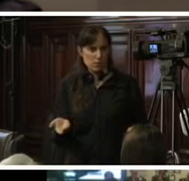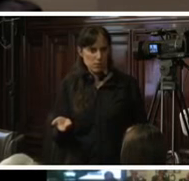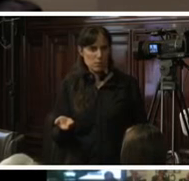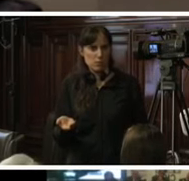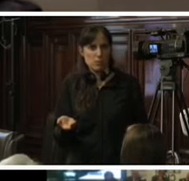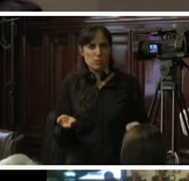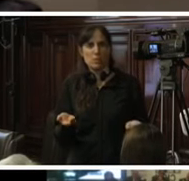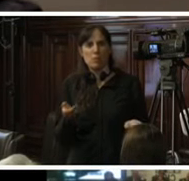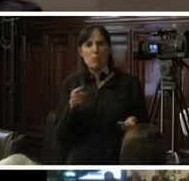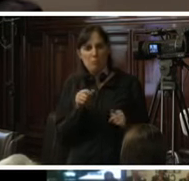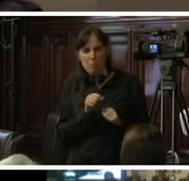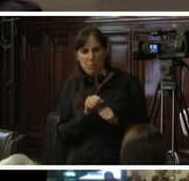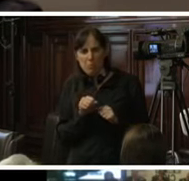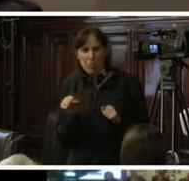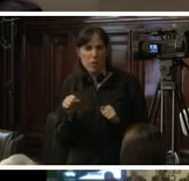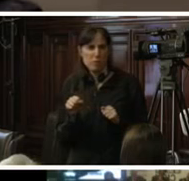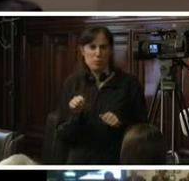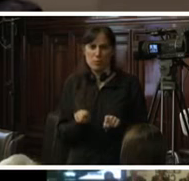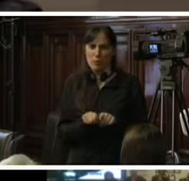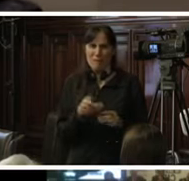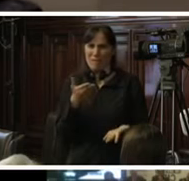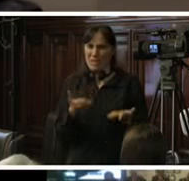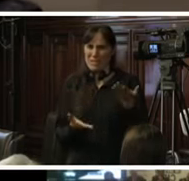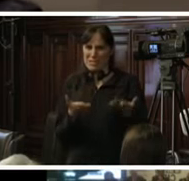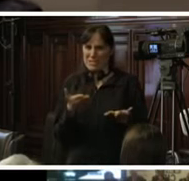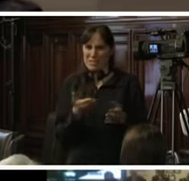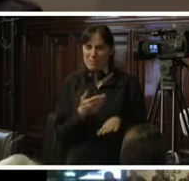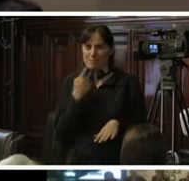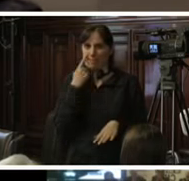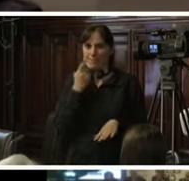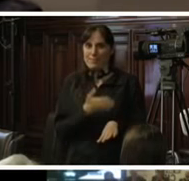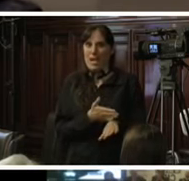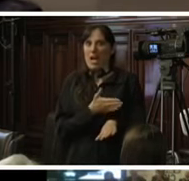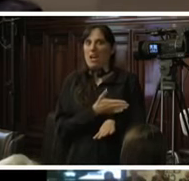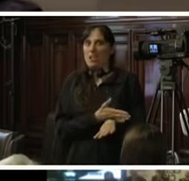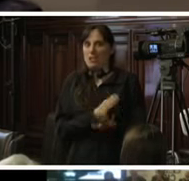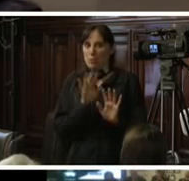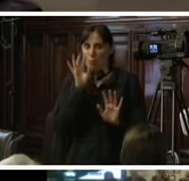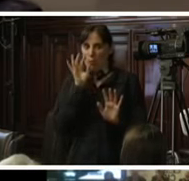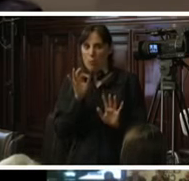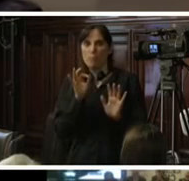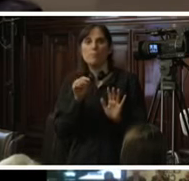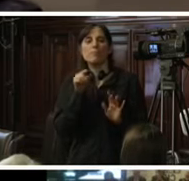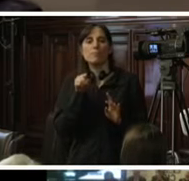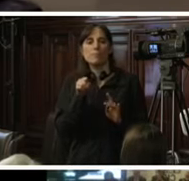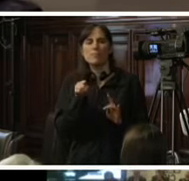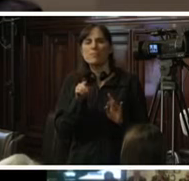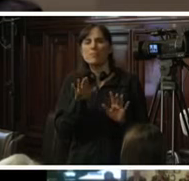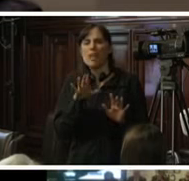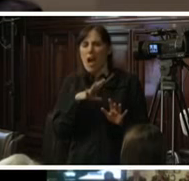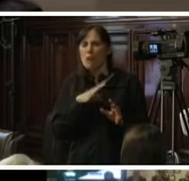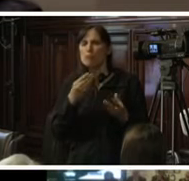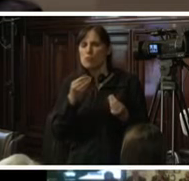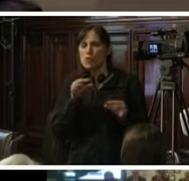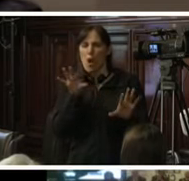un balance prematuro porque en este procedimiento como hemos visto existen varias opciones